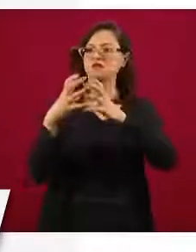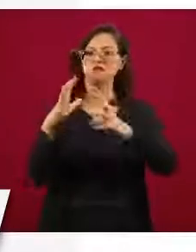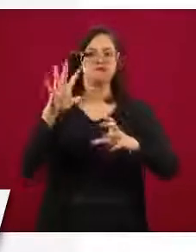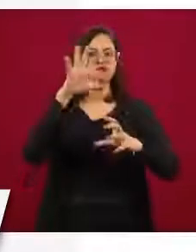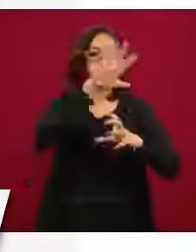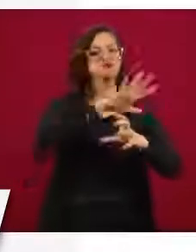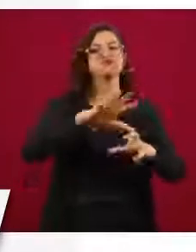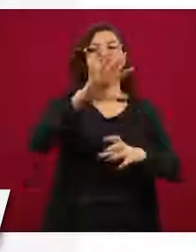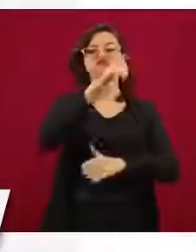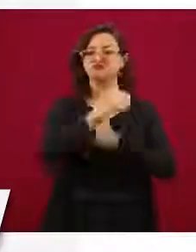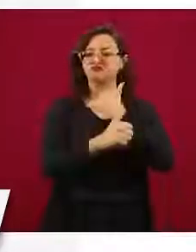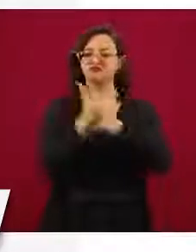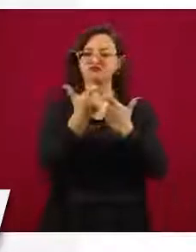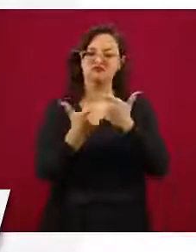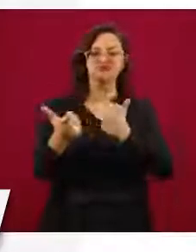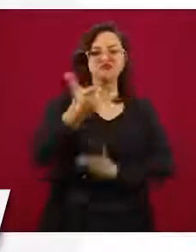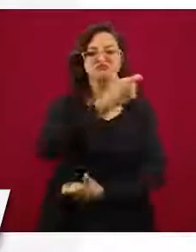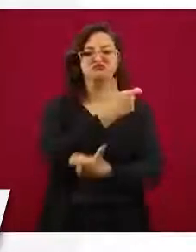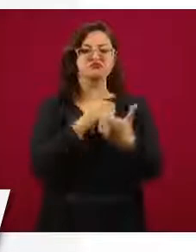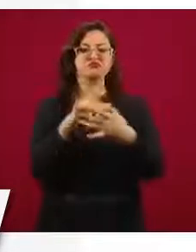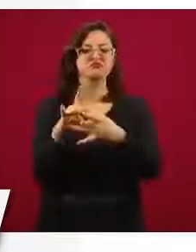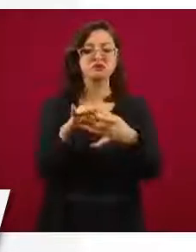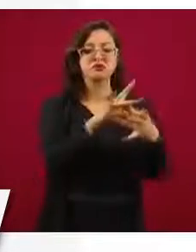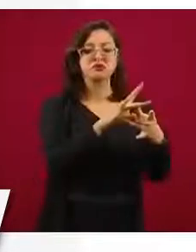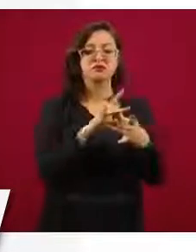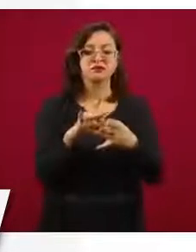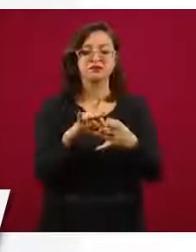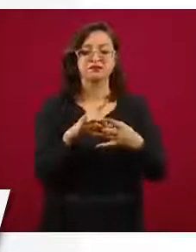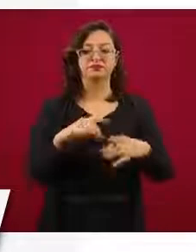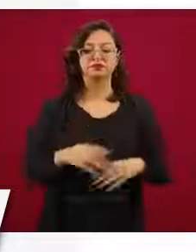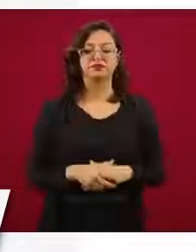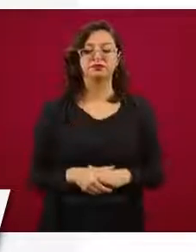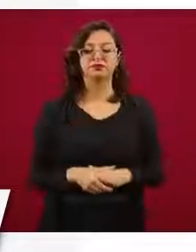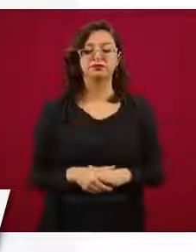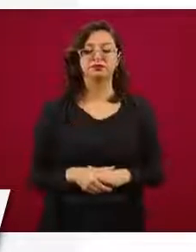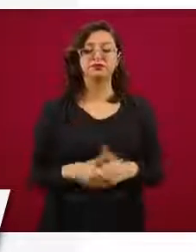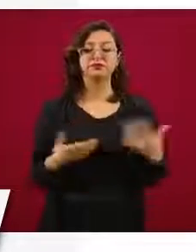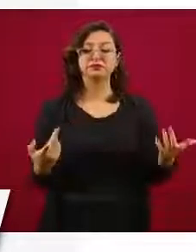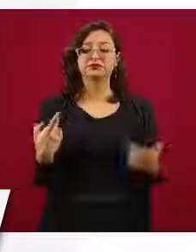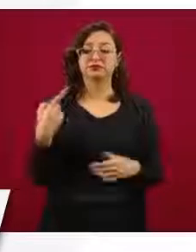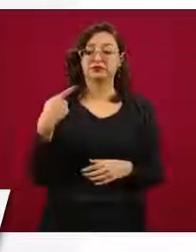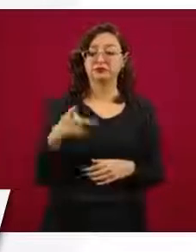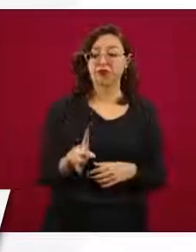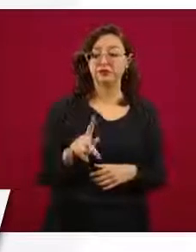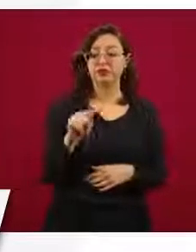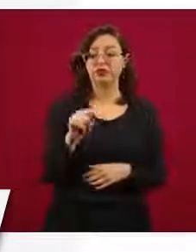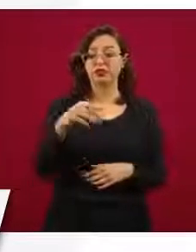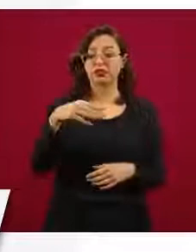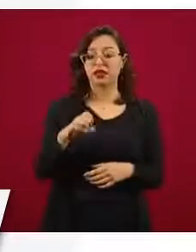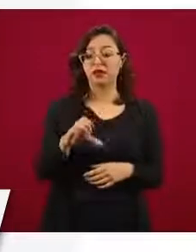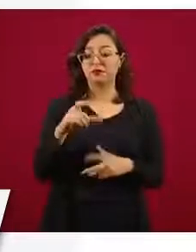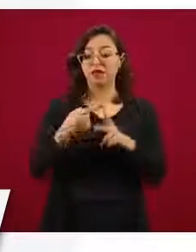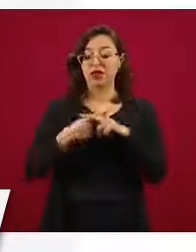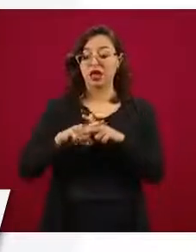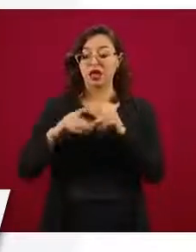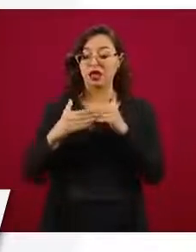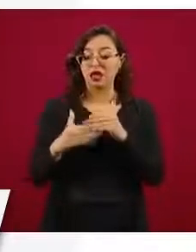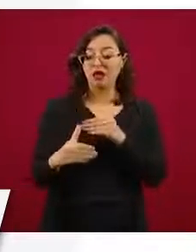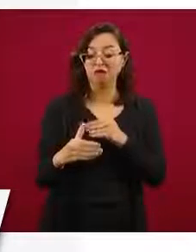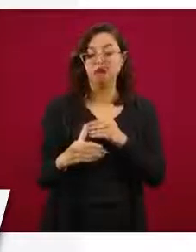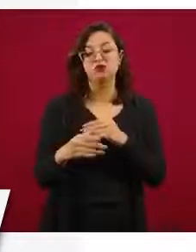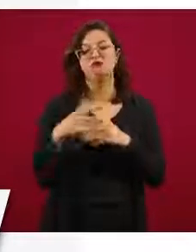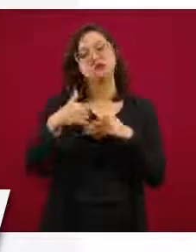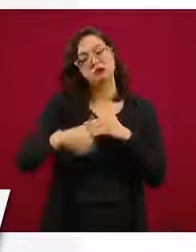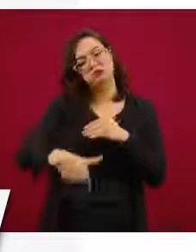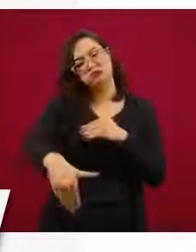competitivas del mundo. Sin embargo, con la entrada en vigor del TEMEC, el trabajo apenas empieza.